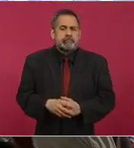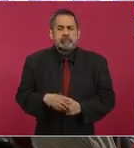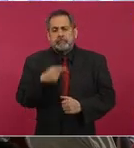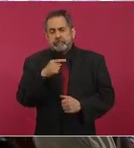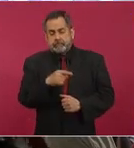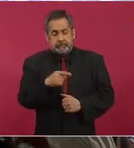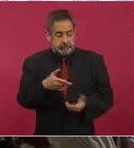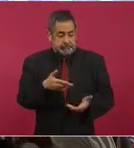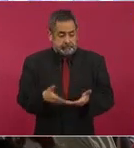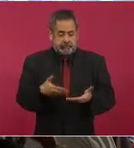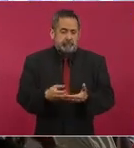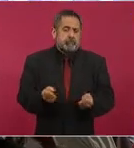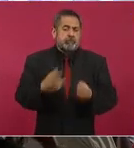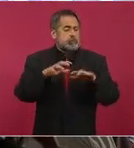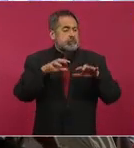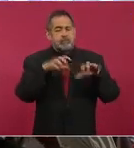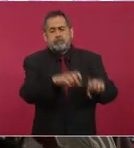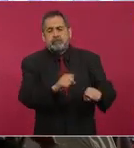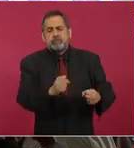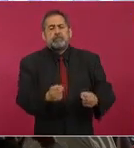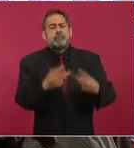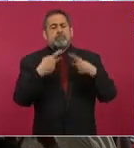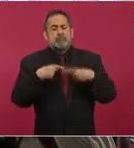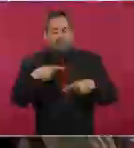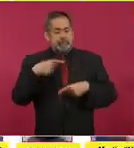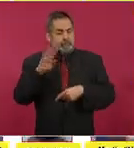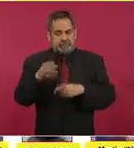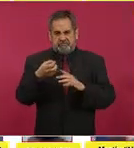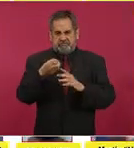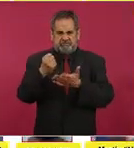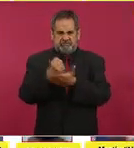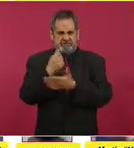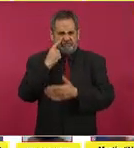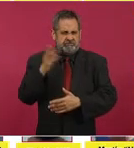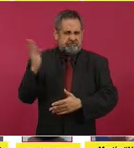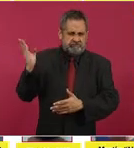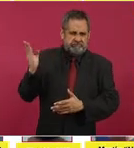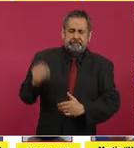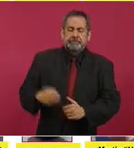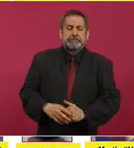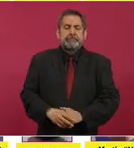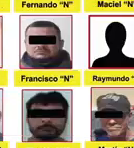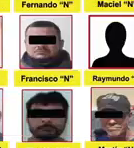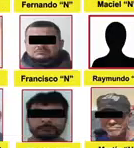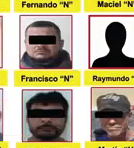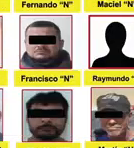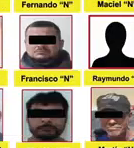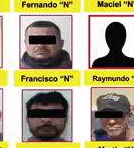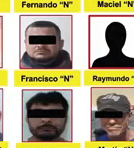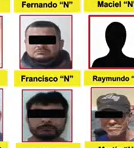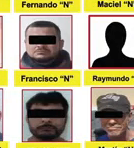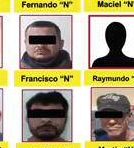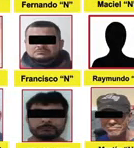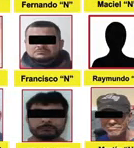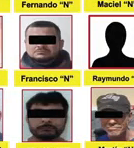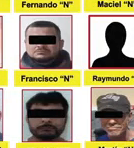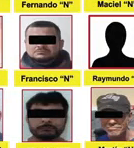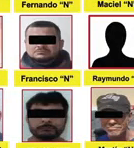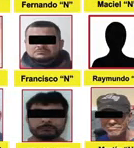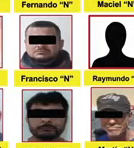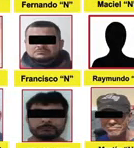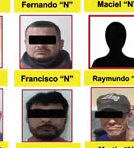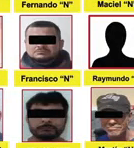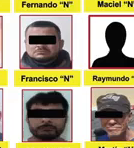al día de la fecha se han detenido con orden de aprehensión y a través de cateos y en flagrancia a